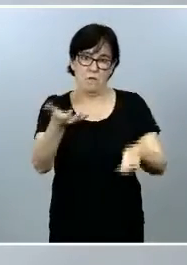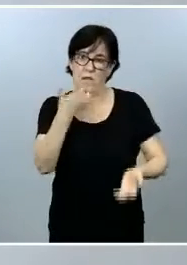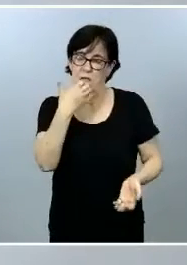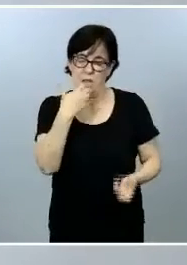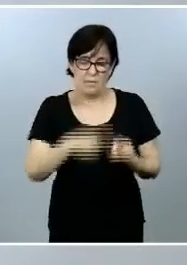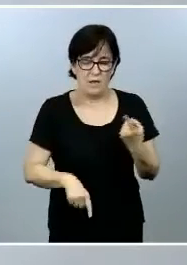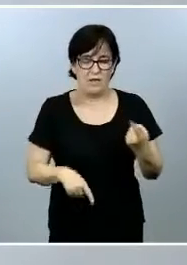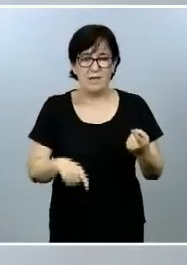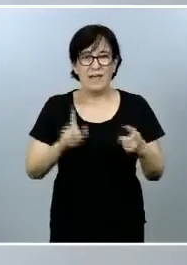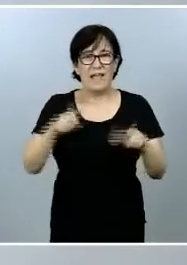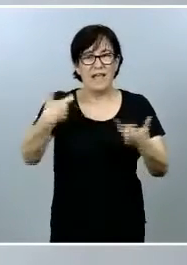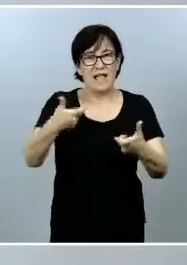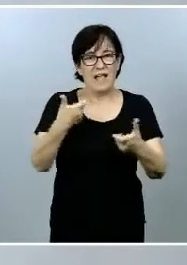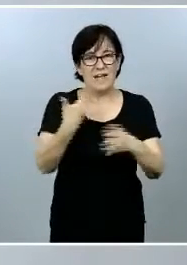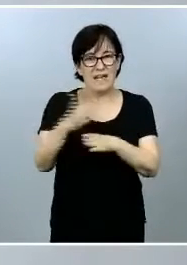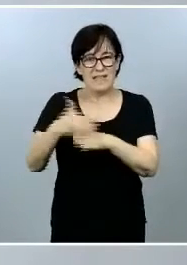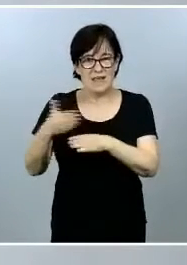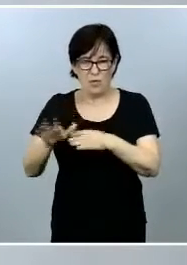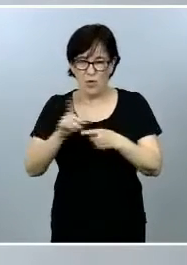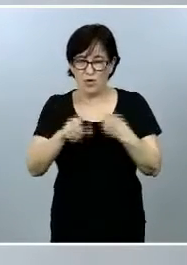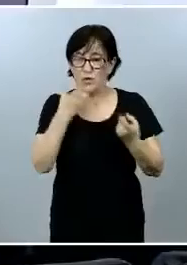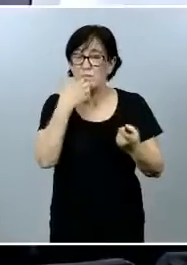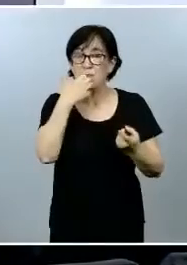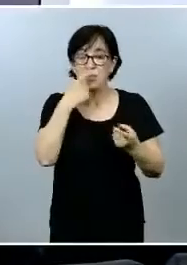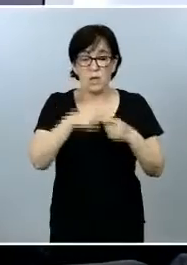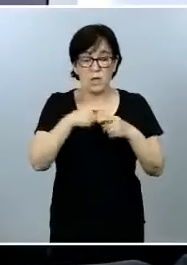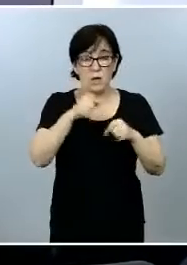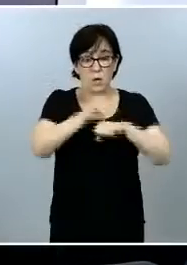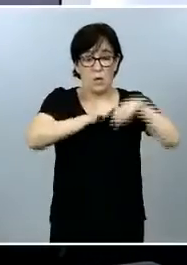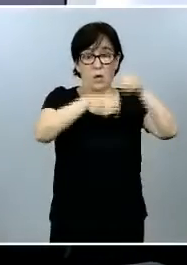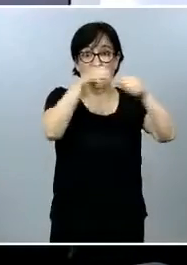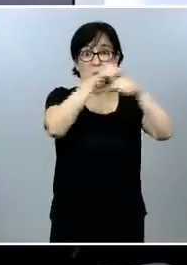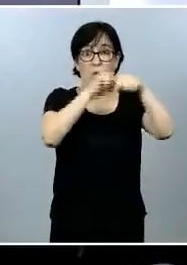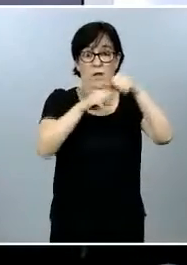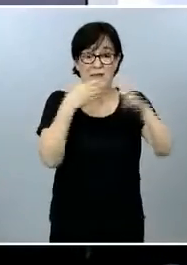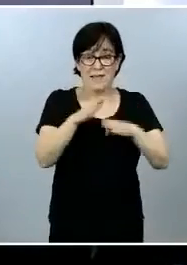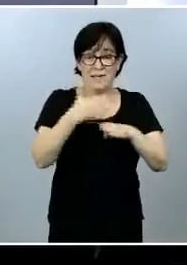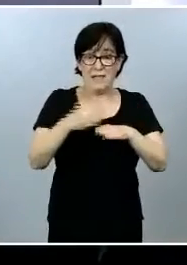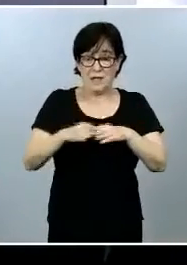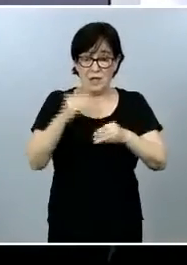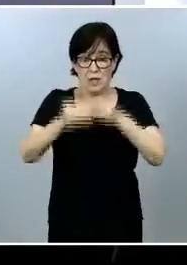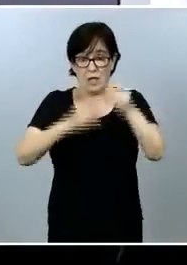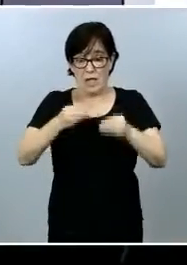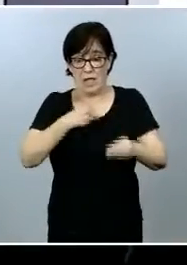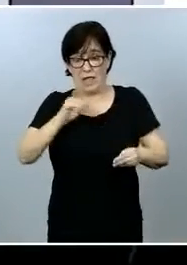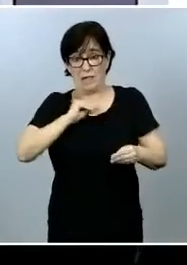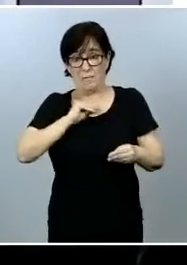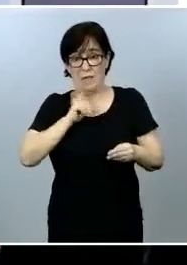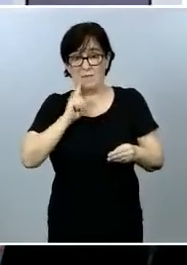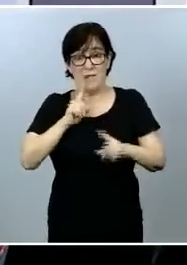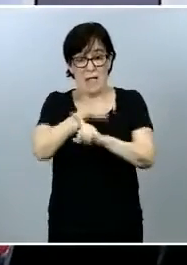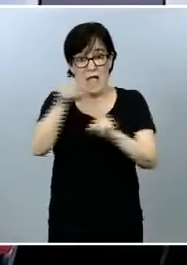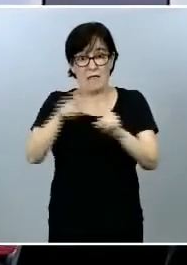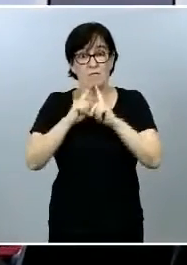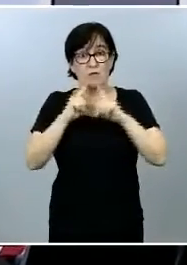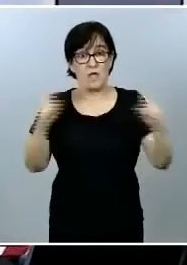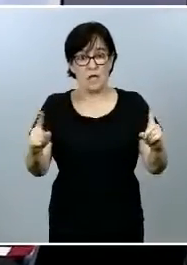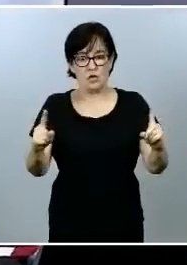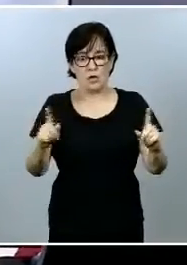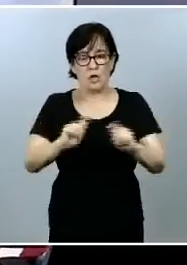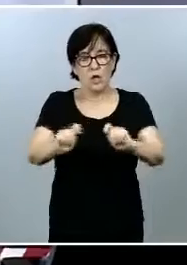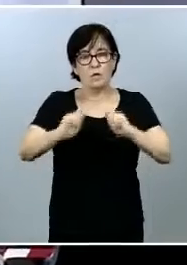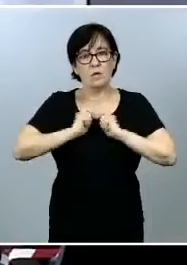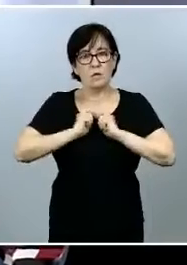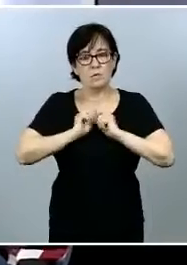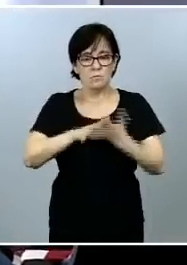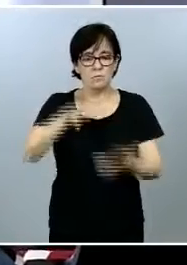residuos. Primer ejemplo. Si acumuláramos el conjunto de los residuos que se producen en España al año, nos daría para llenar